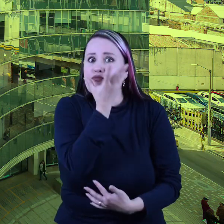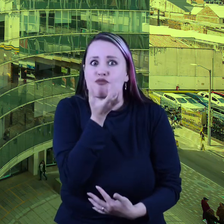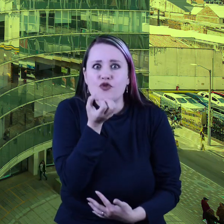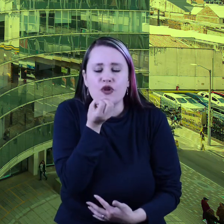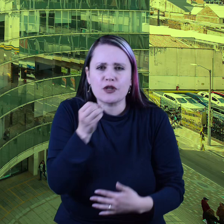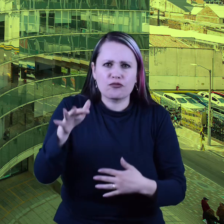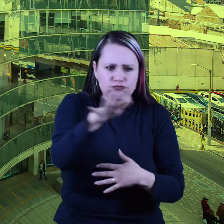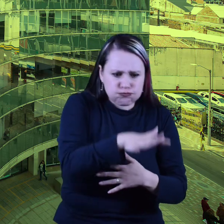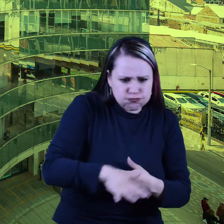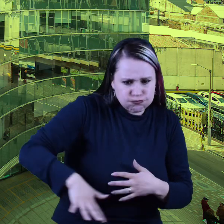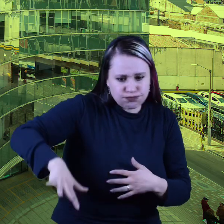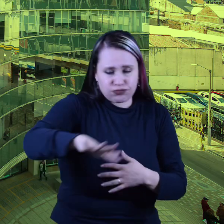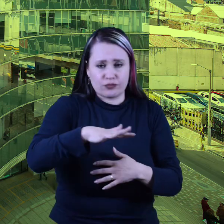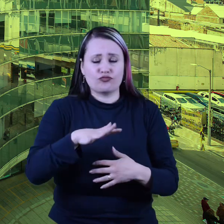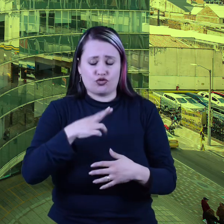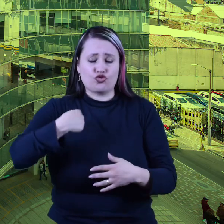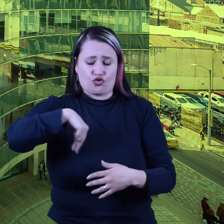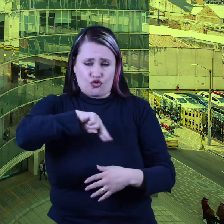quede muy lindo.